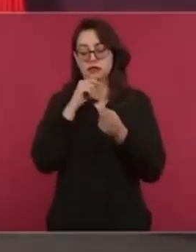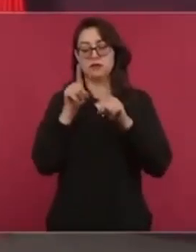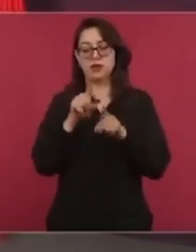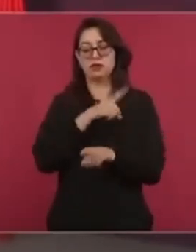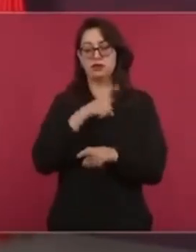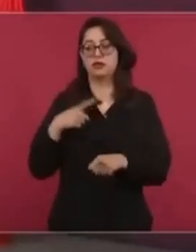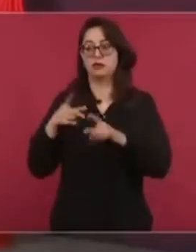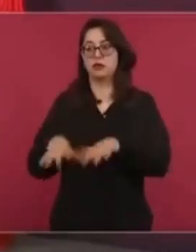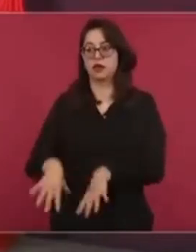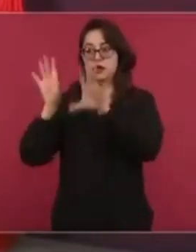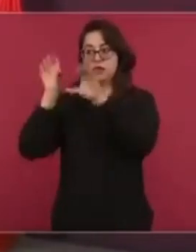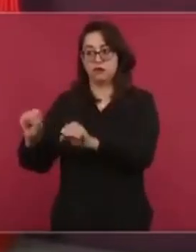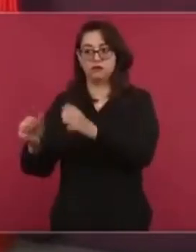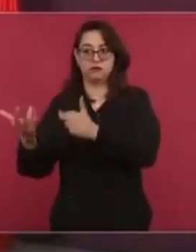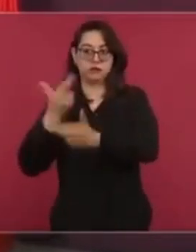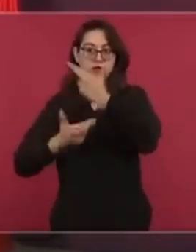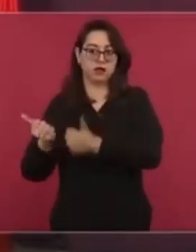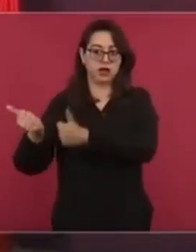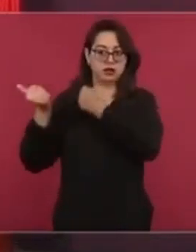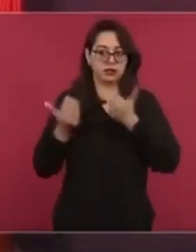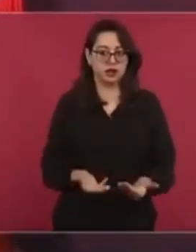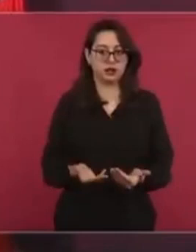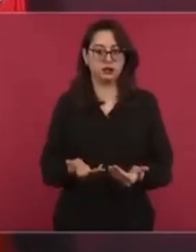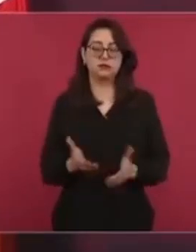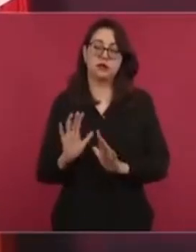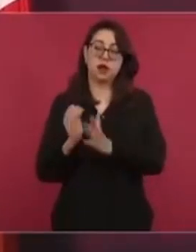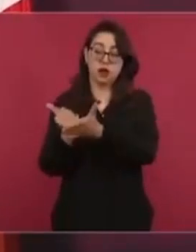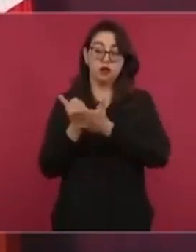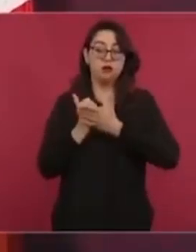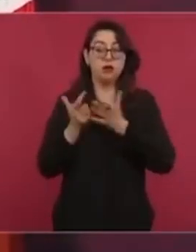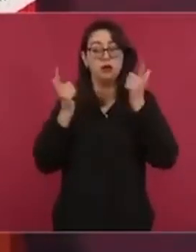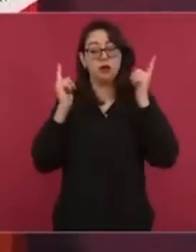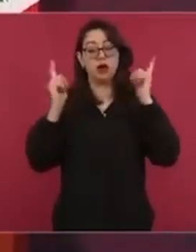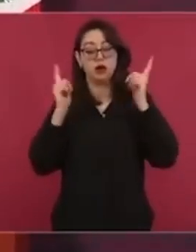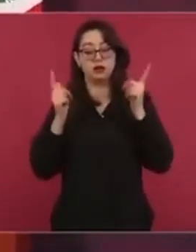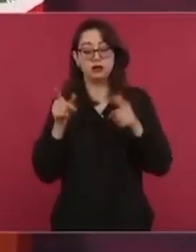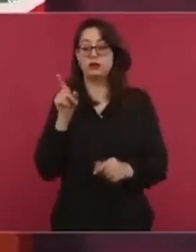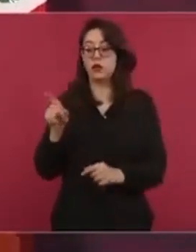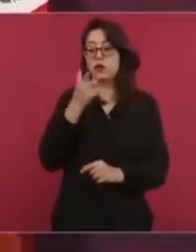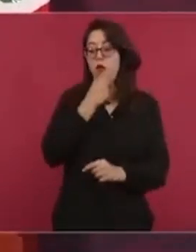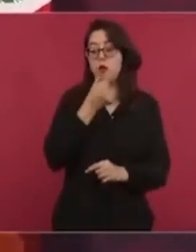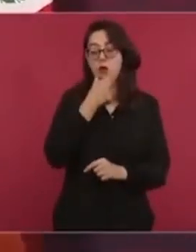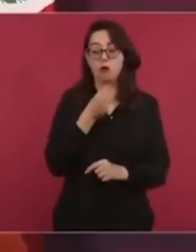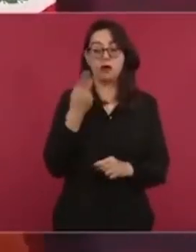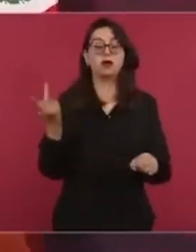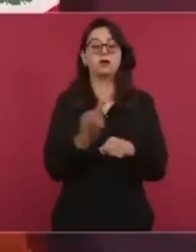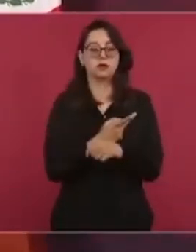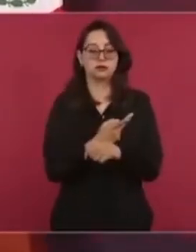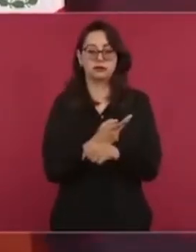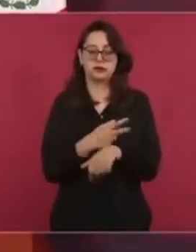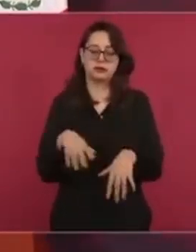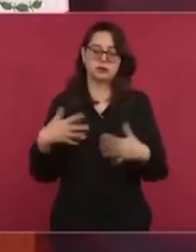del señor Cerón, que está involucrado en el